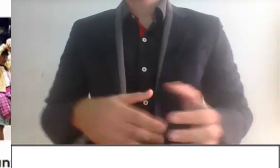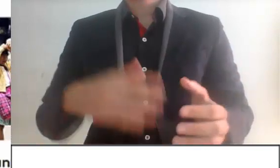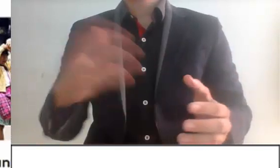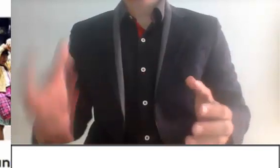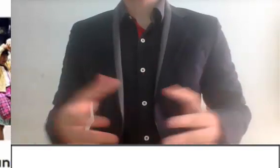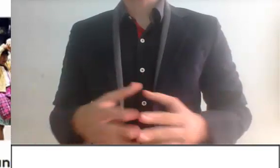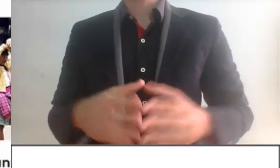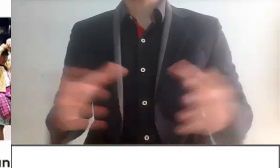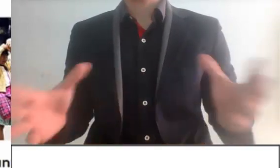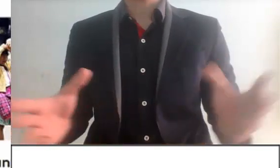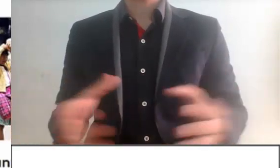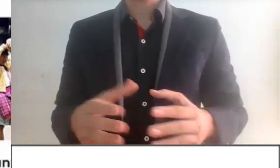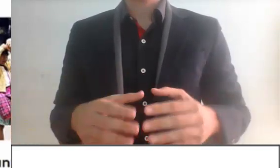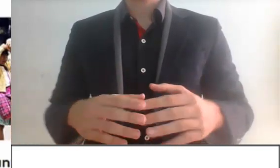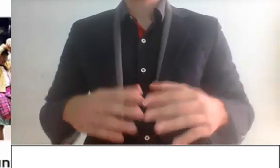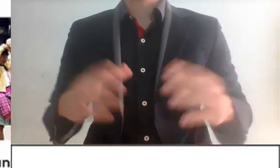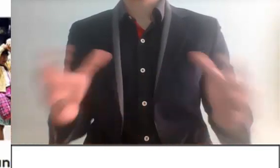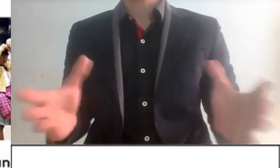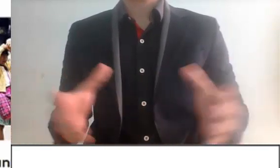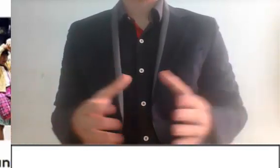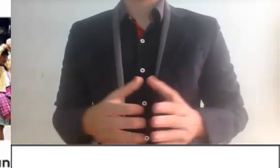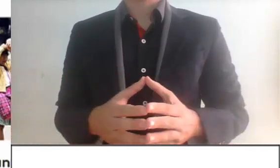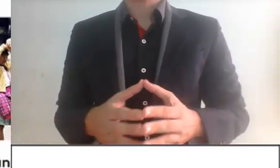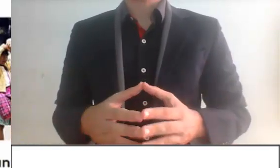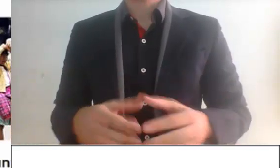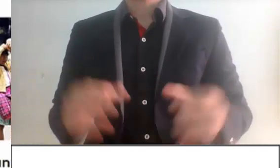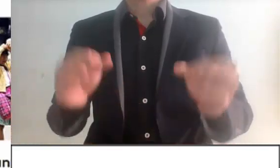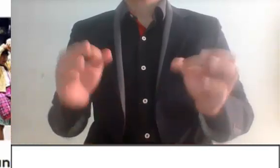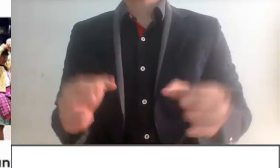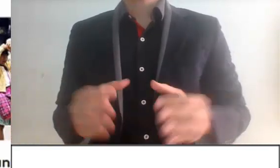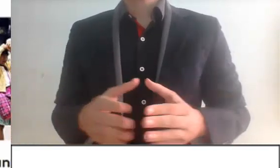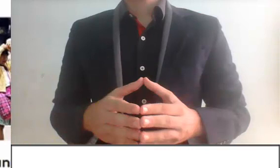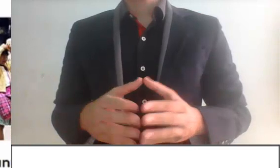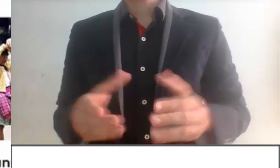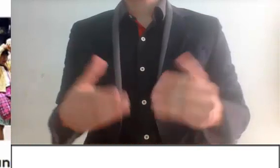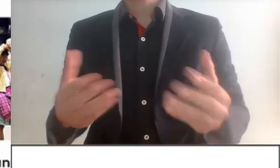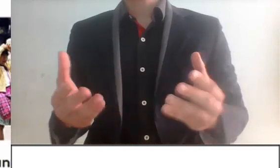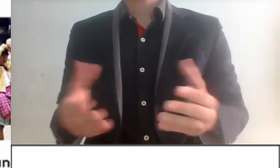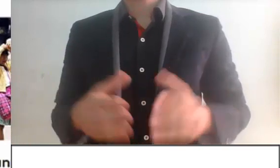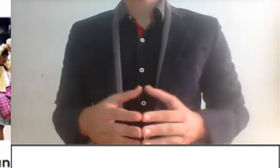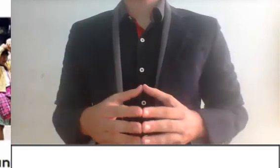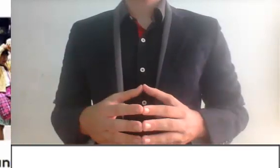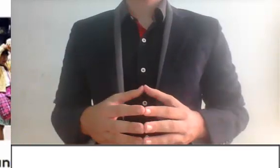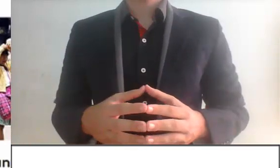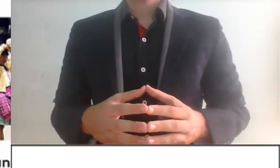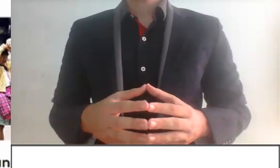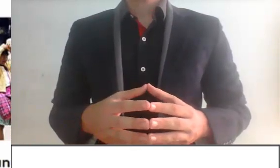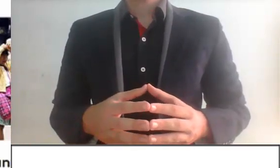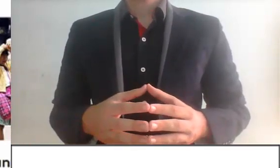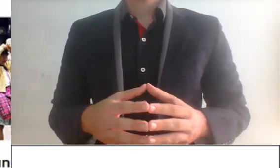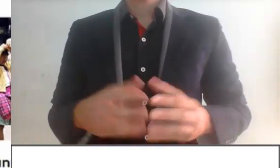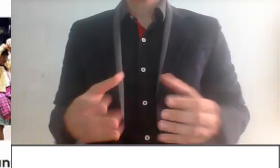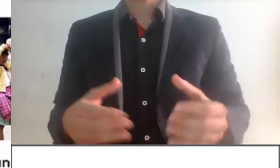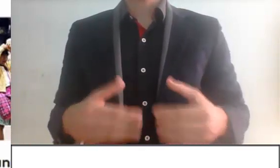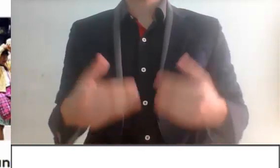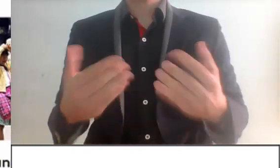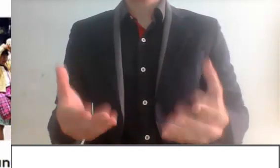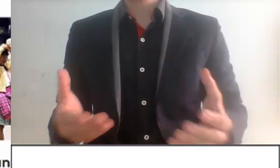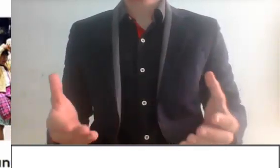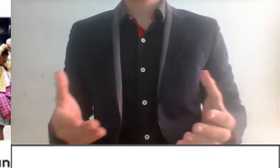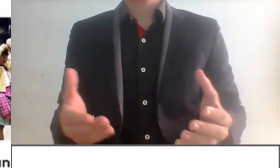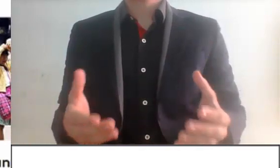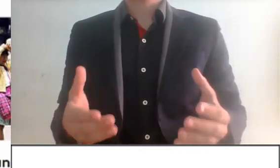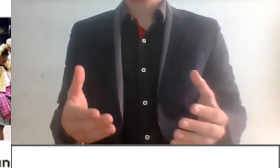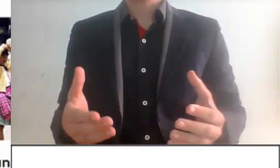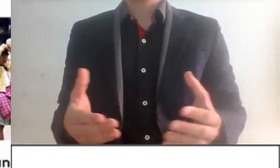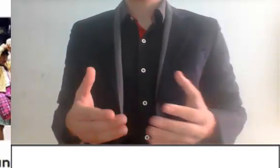ley, tú también lo puedes hacer. No, eso se tiene que quedar fuera de la mentalidad. Entonces, me parece una excelente noticia que el SAT empieza